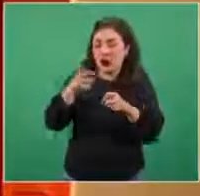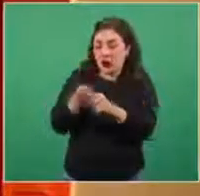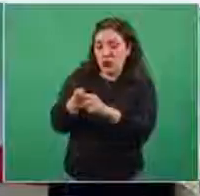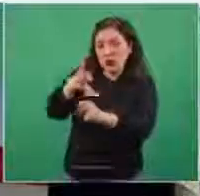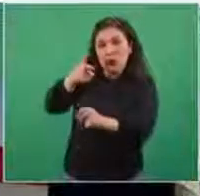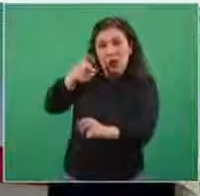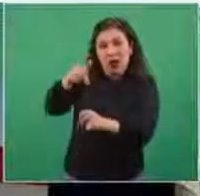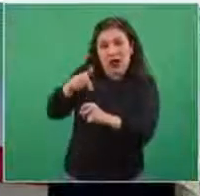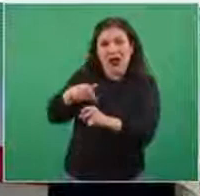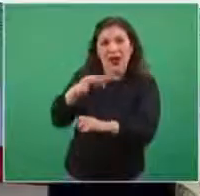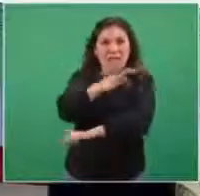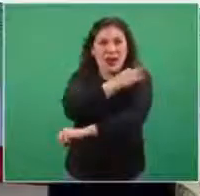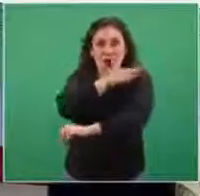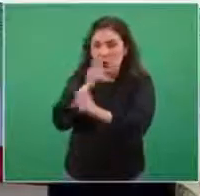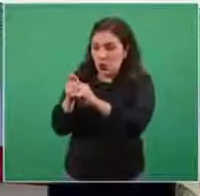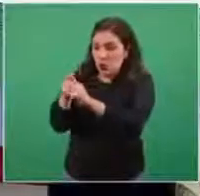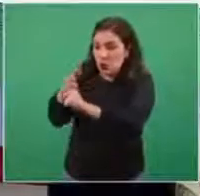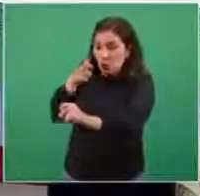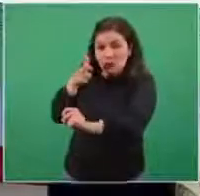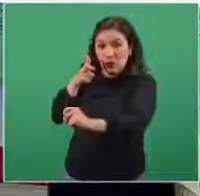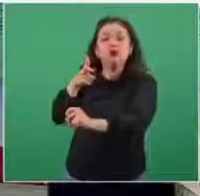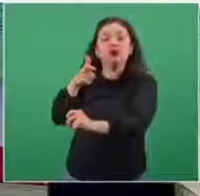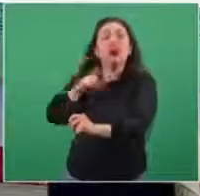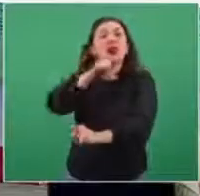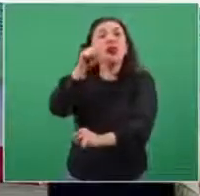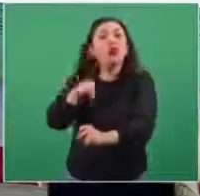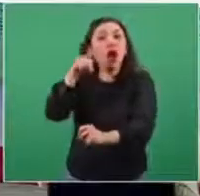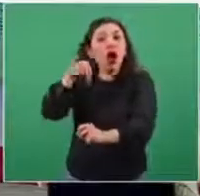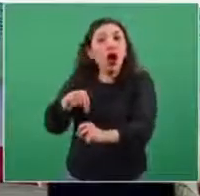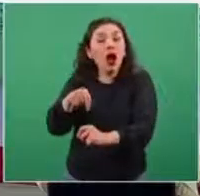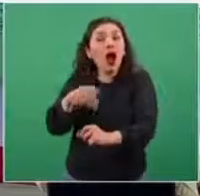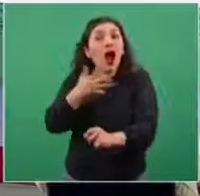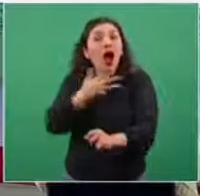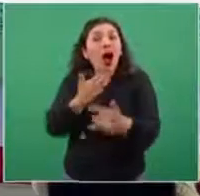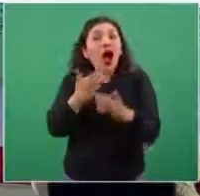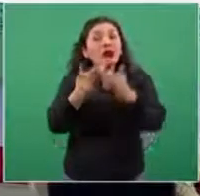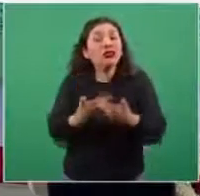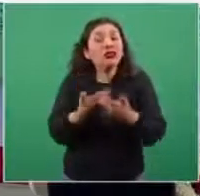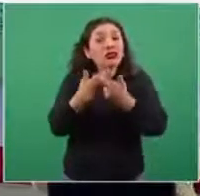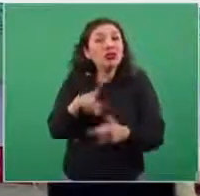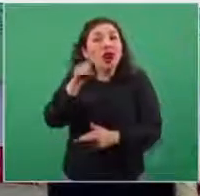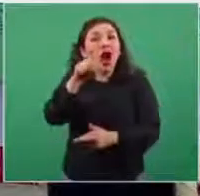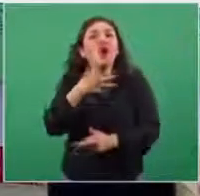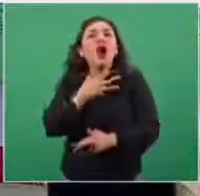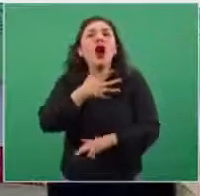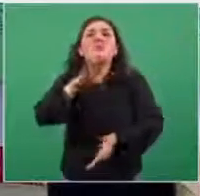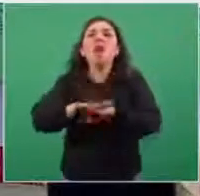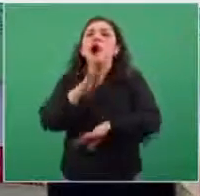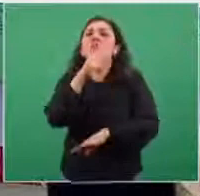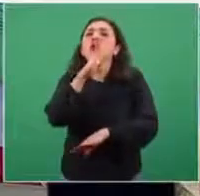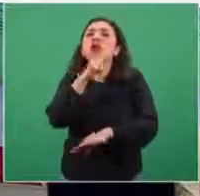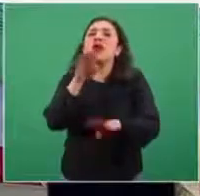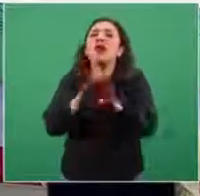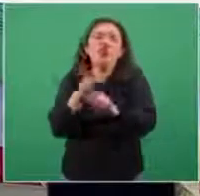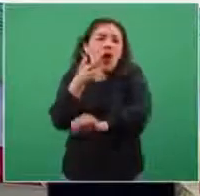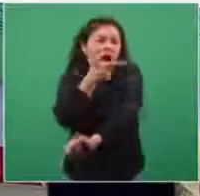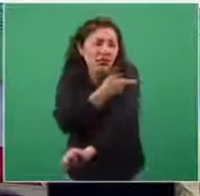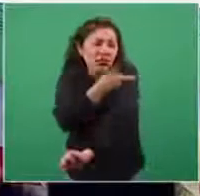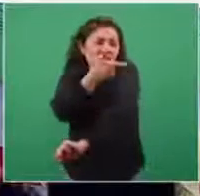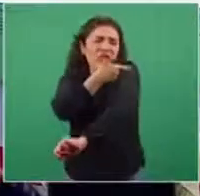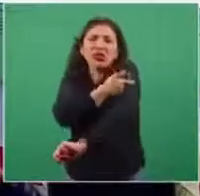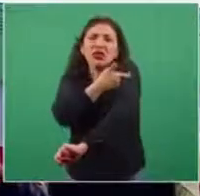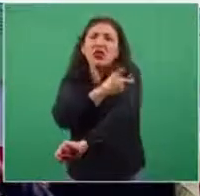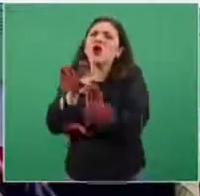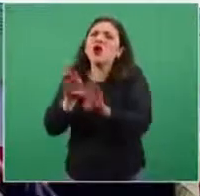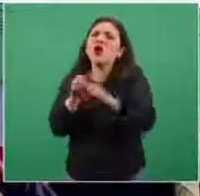multidosis, pero después ya no es suficiente el volumen líquido para poder empujarlo hacia el brazo de una persona.